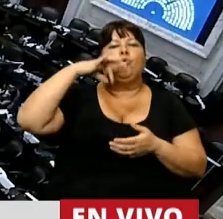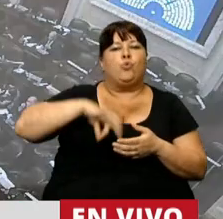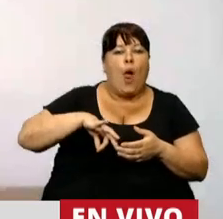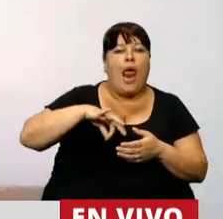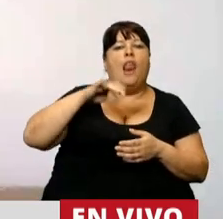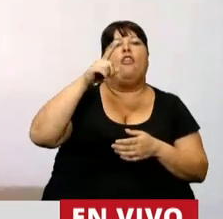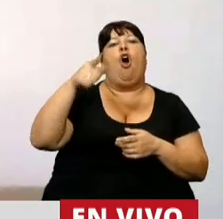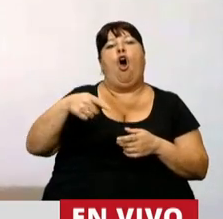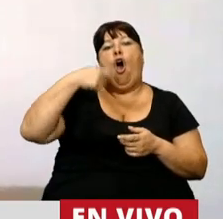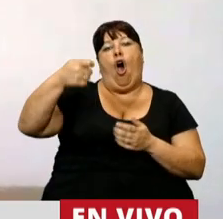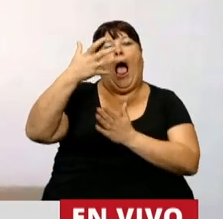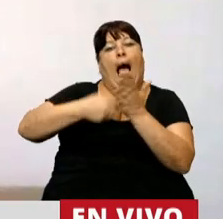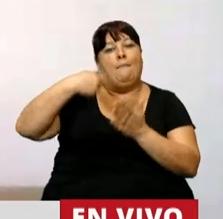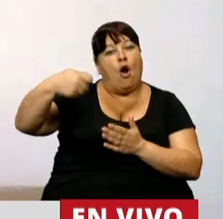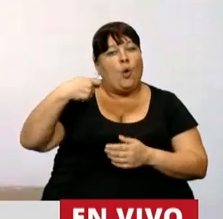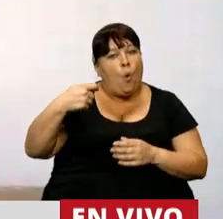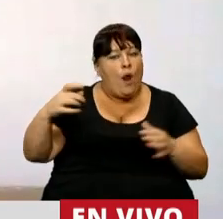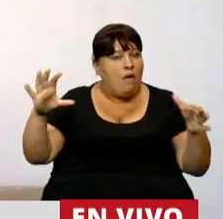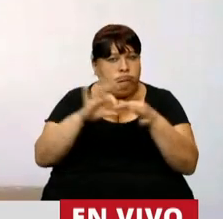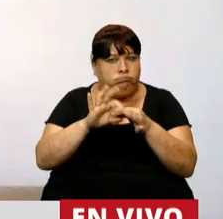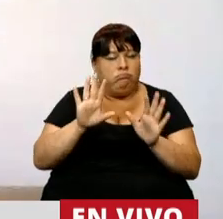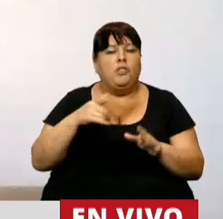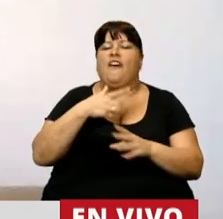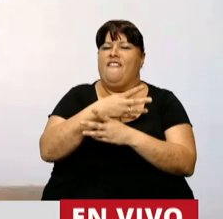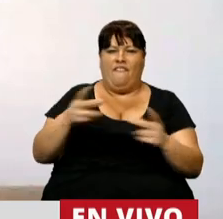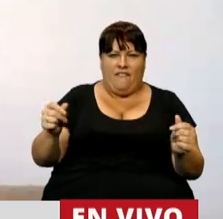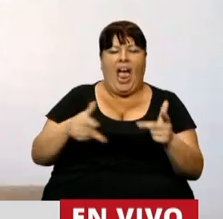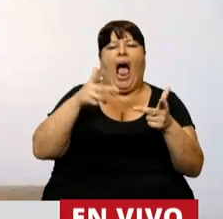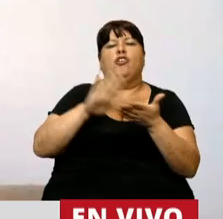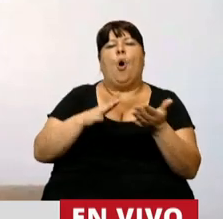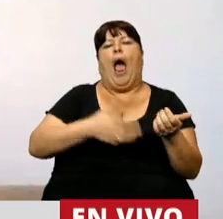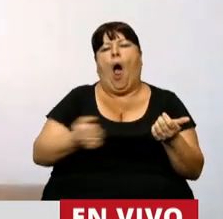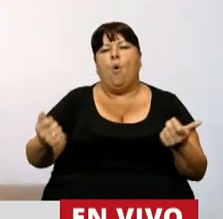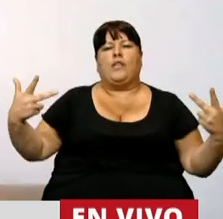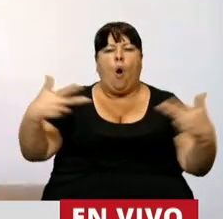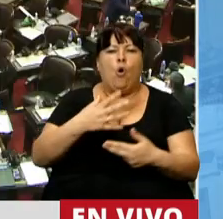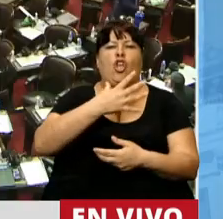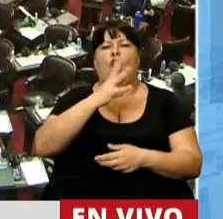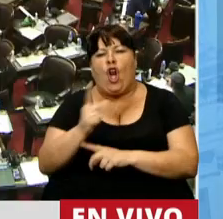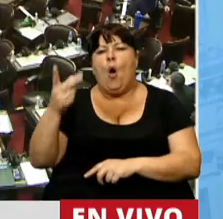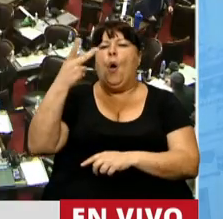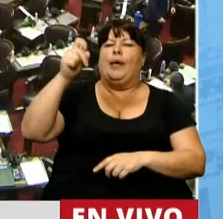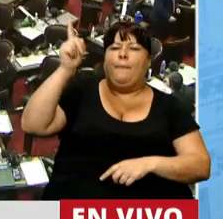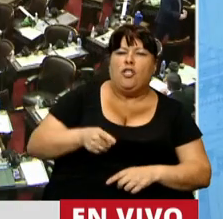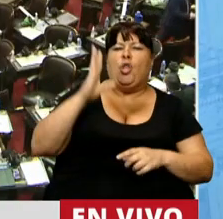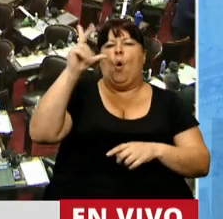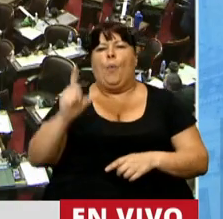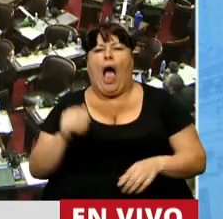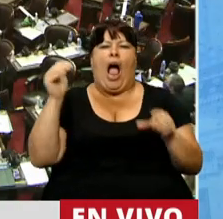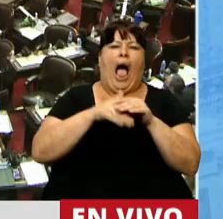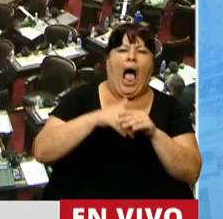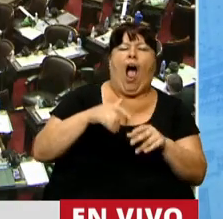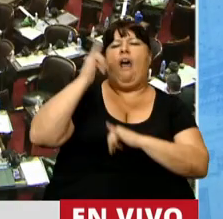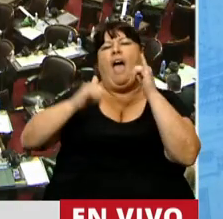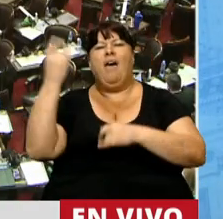y los aportes previsionales es lo que corresponde. Y quiero terminar con esto, se habló de ajuste de robo del 20% de los bancos, de ahorro fiscal,